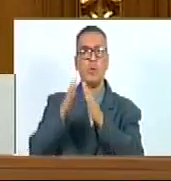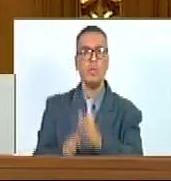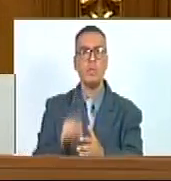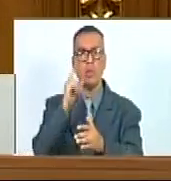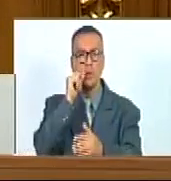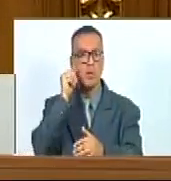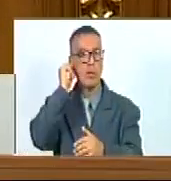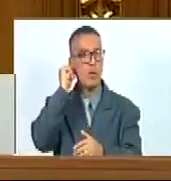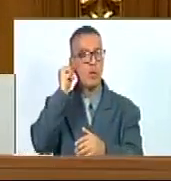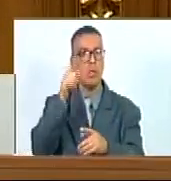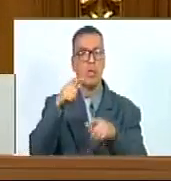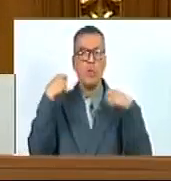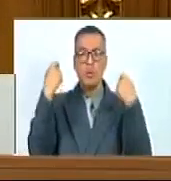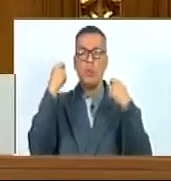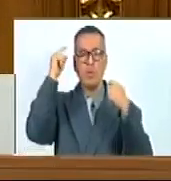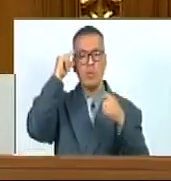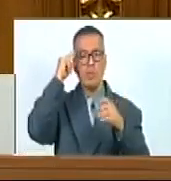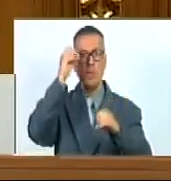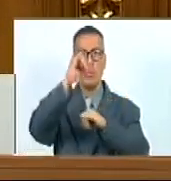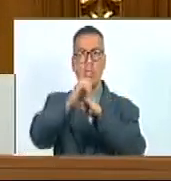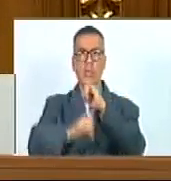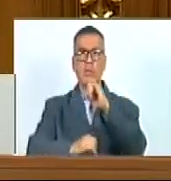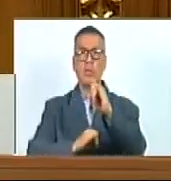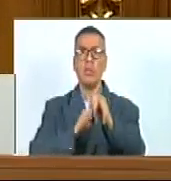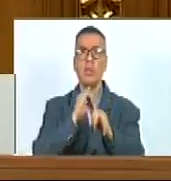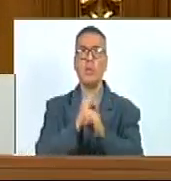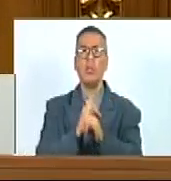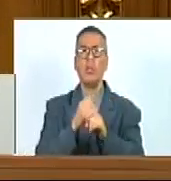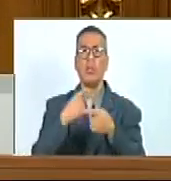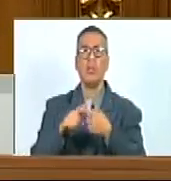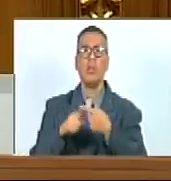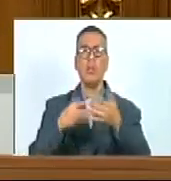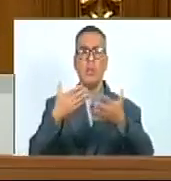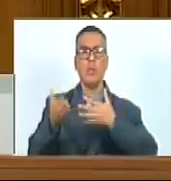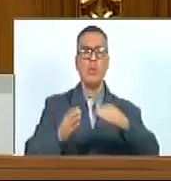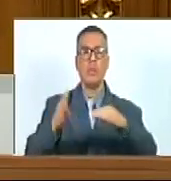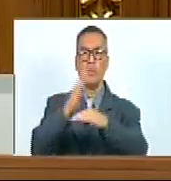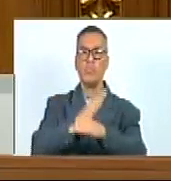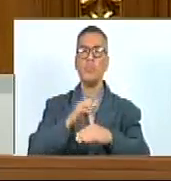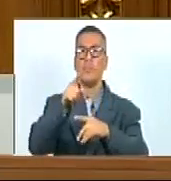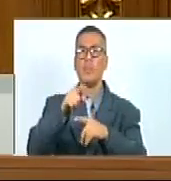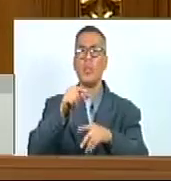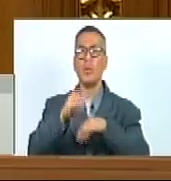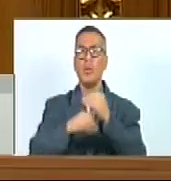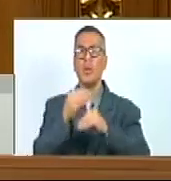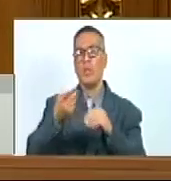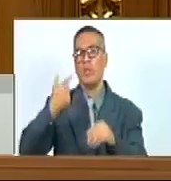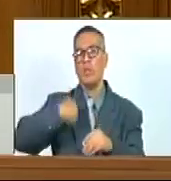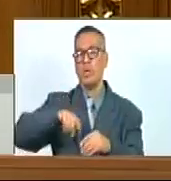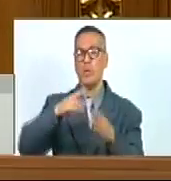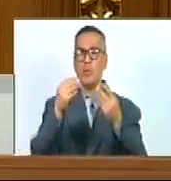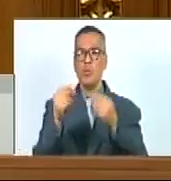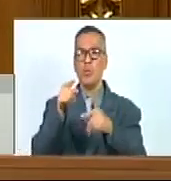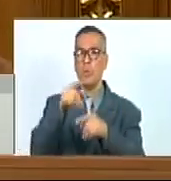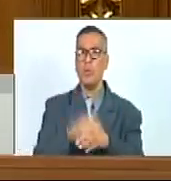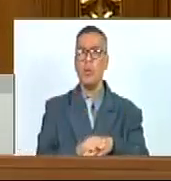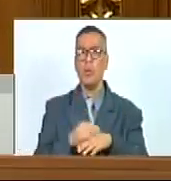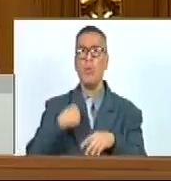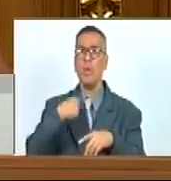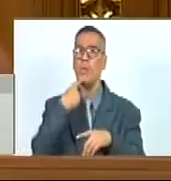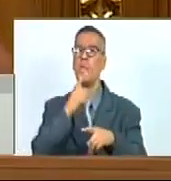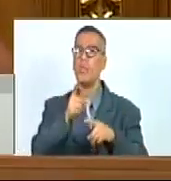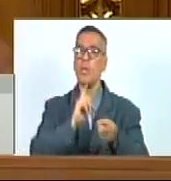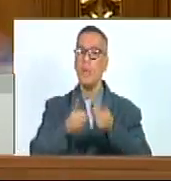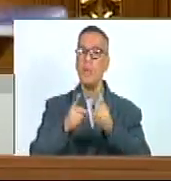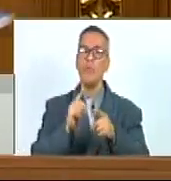venezolanas Para celebrar El día internacional De la diversidad biológica Razones Tenemos muchas Y por mencionar